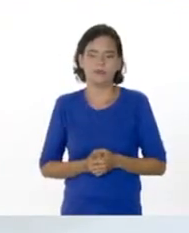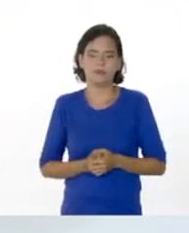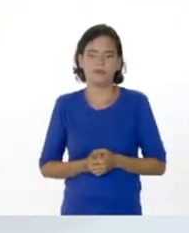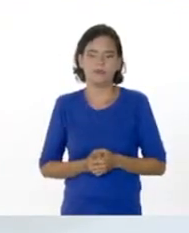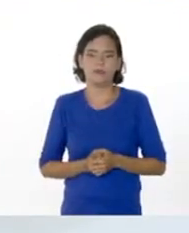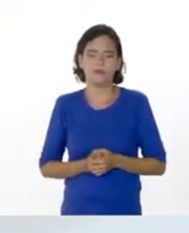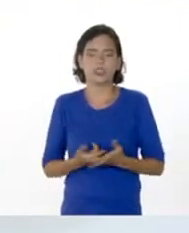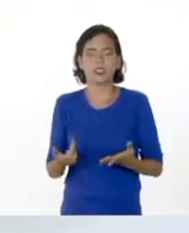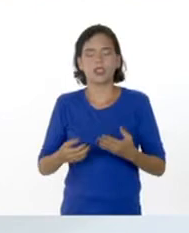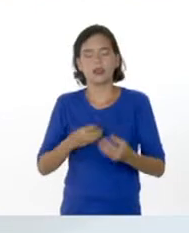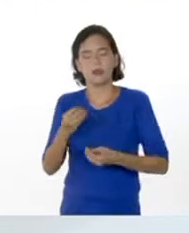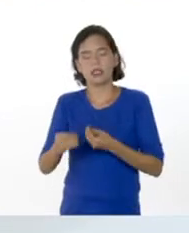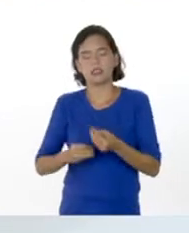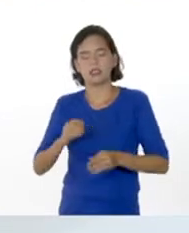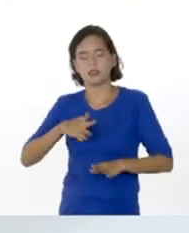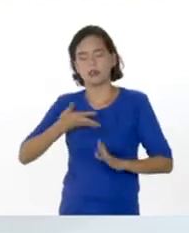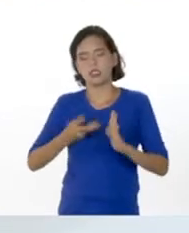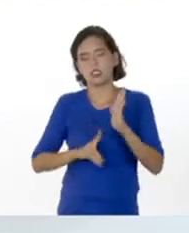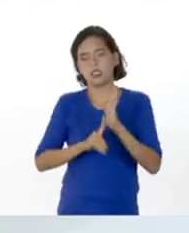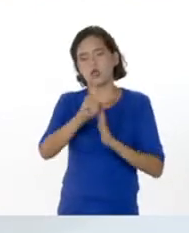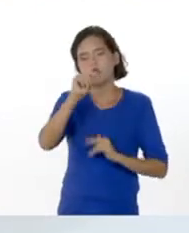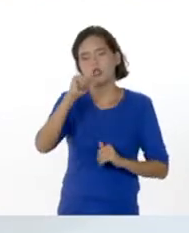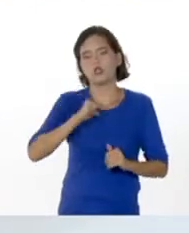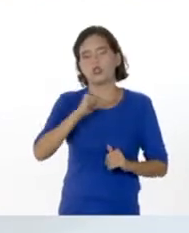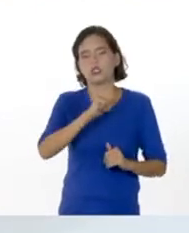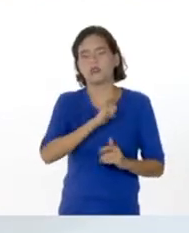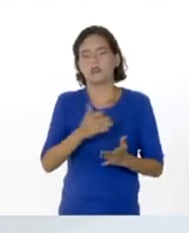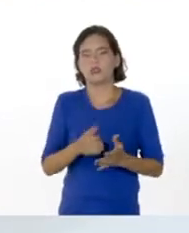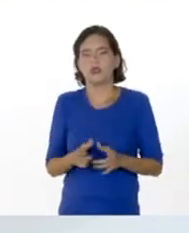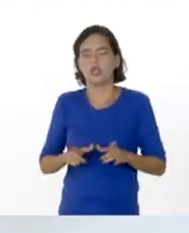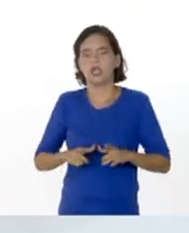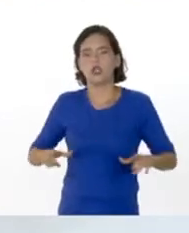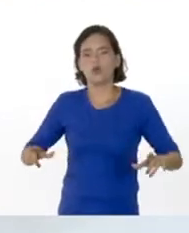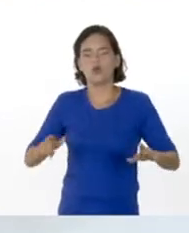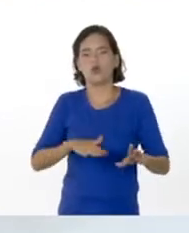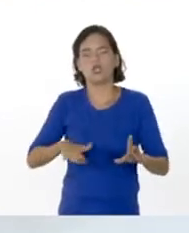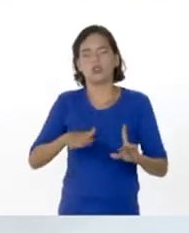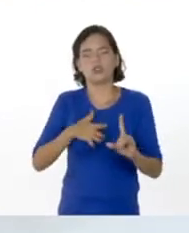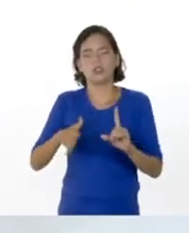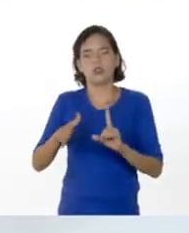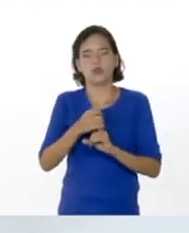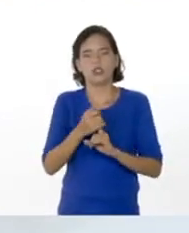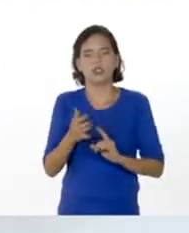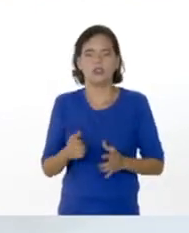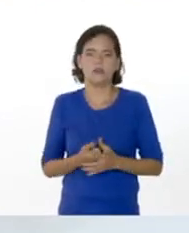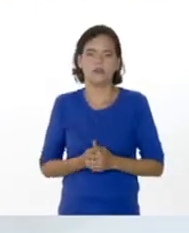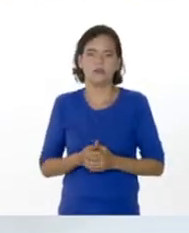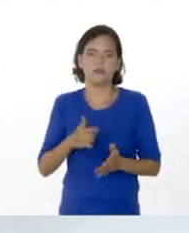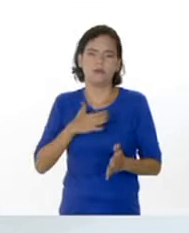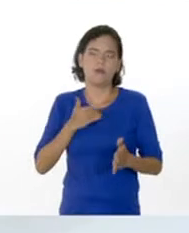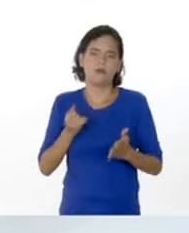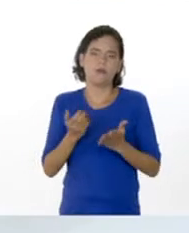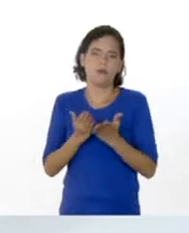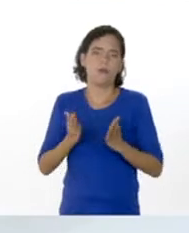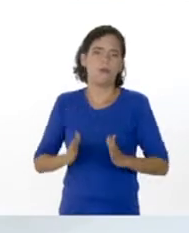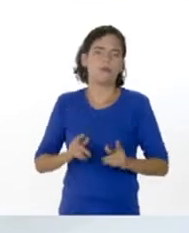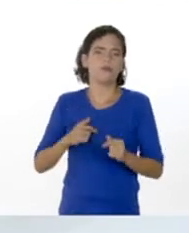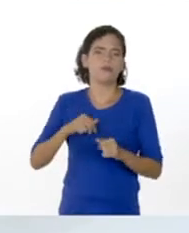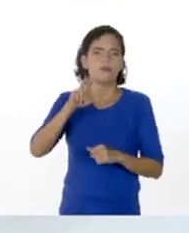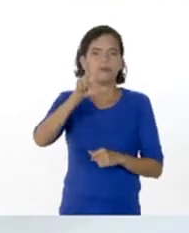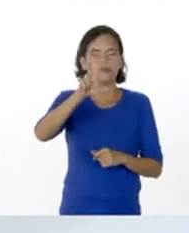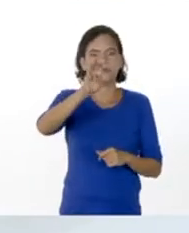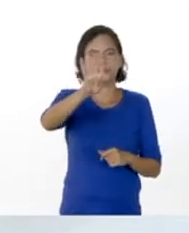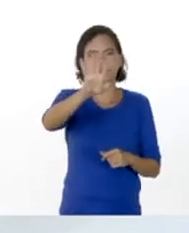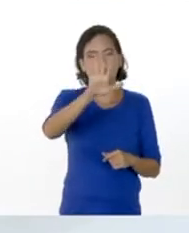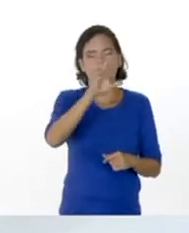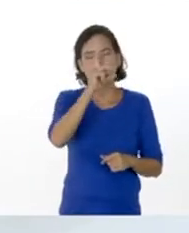ecosistema que va a permitir el desarrollo de esos individuos en el sitio donde ellos se encuentren. Mis queridos estudiantes de tercero, cuarto